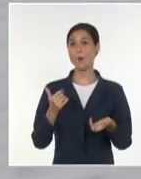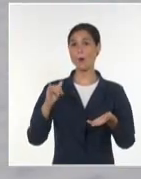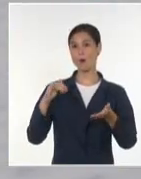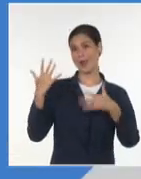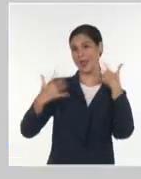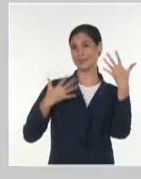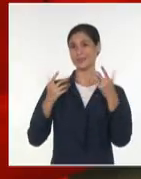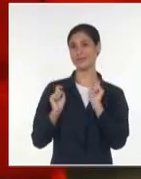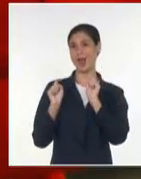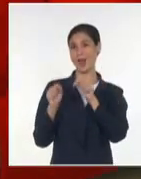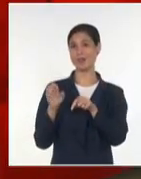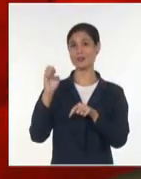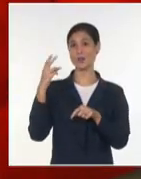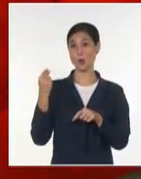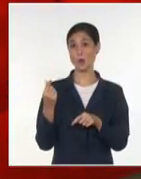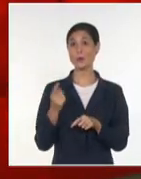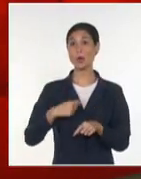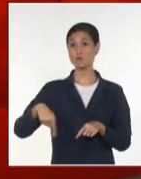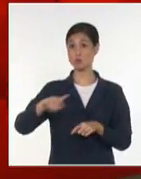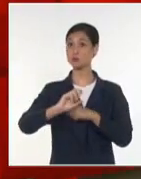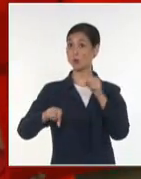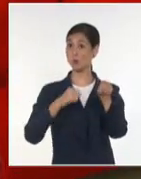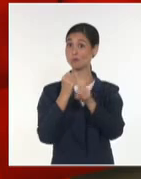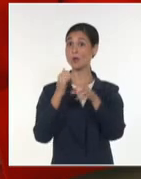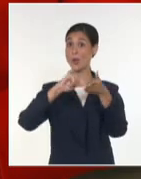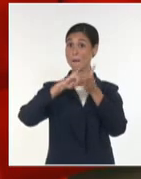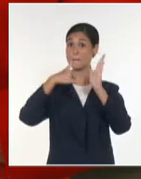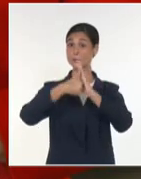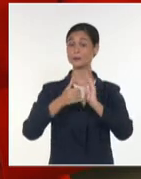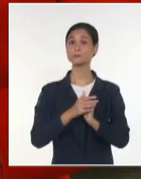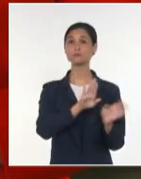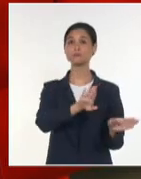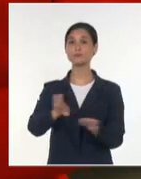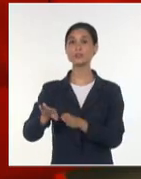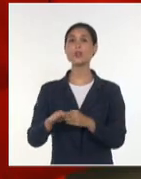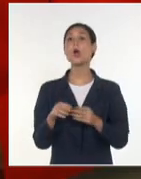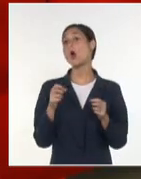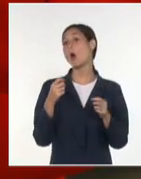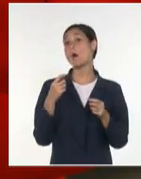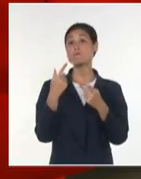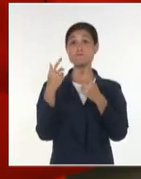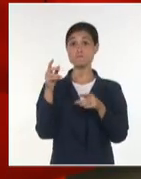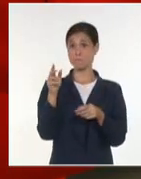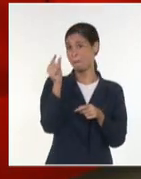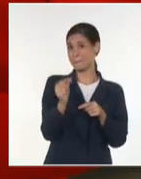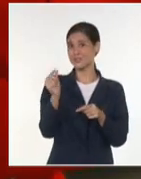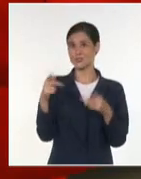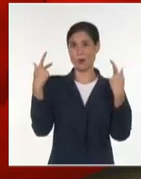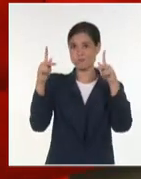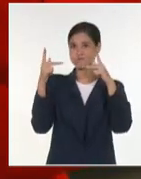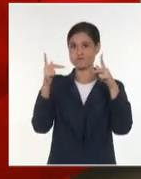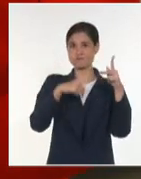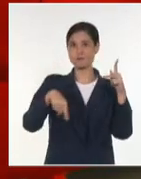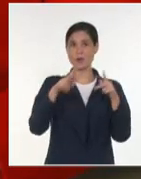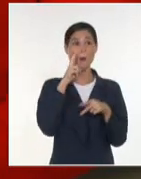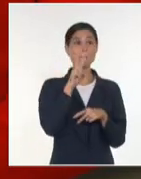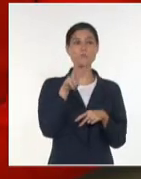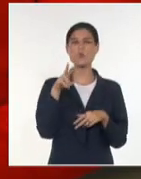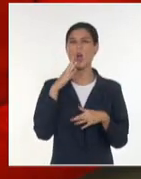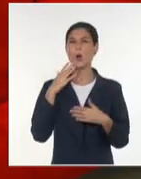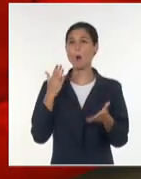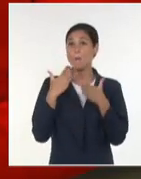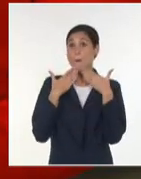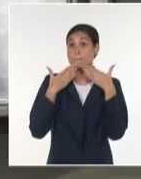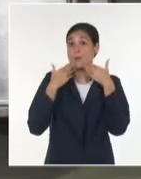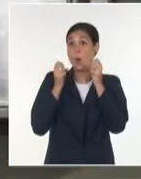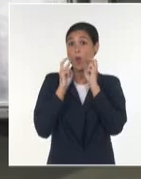playa. Mientras unos expertos trabajan por la salud de los ecosistemas, otros buscan vías para mejorar la calidad de vida de